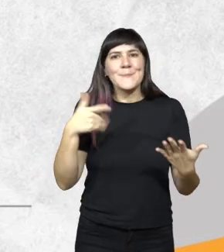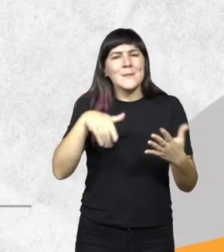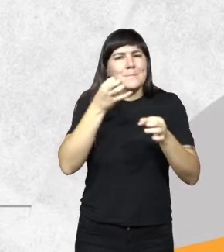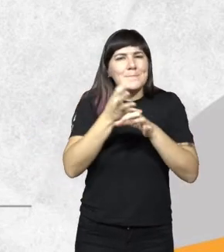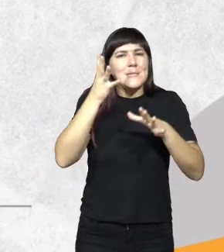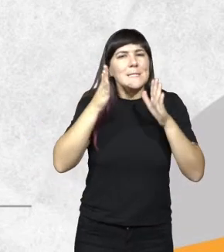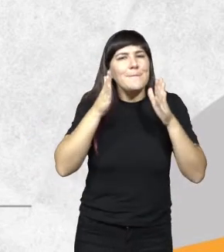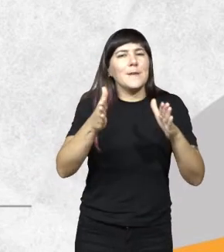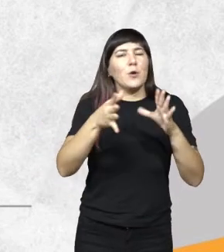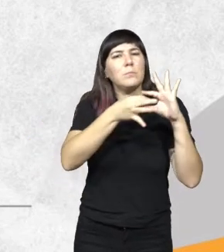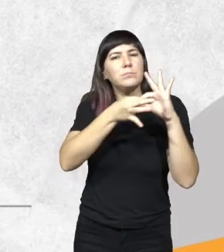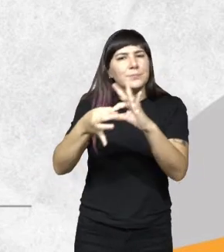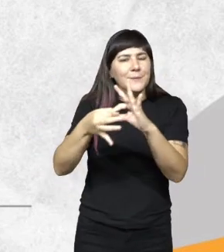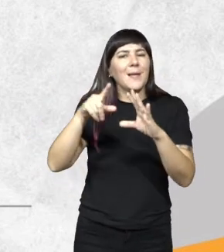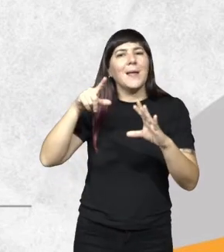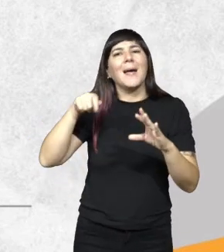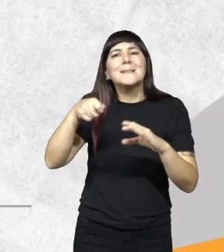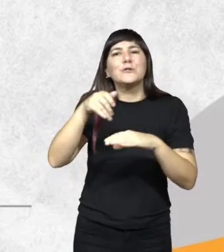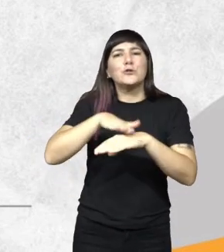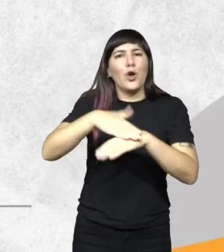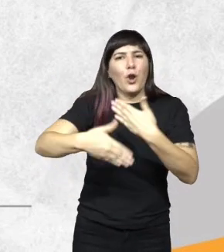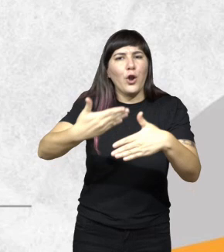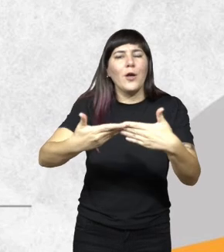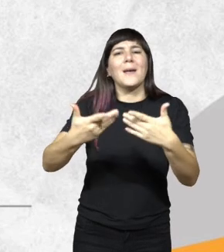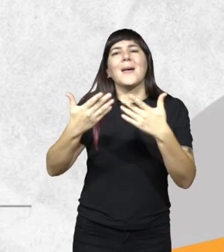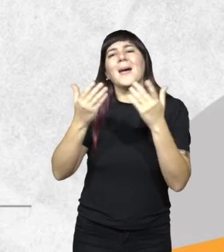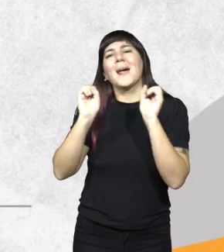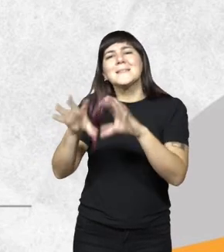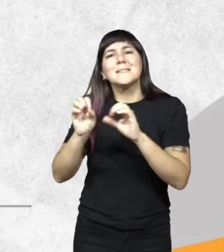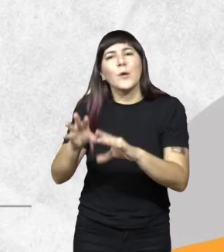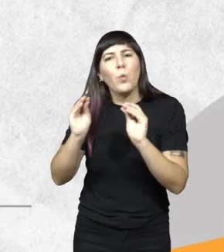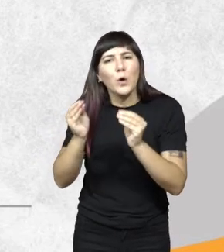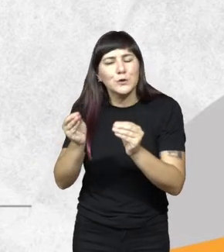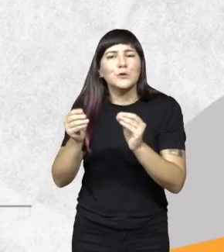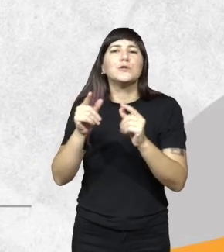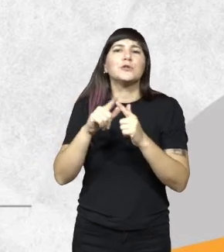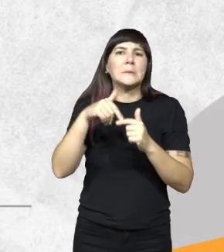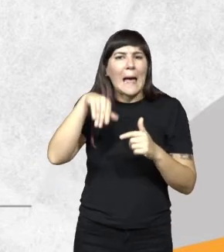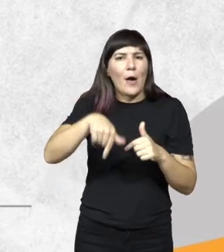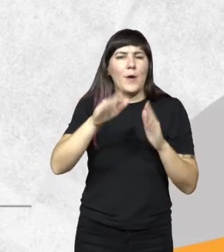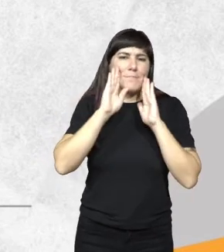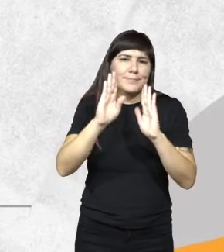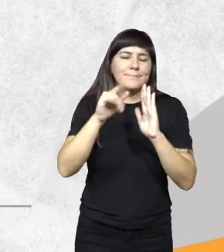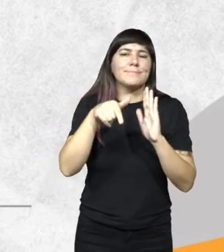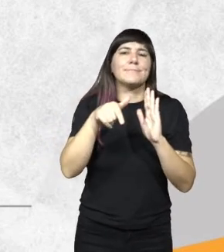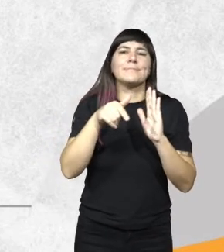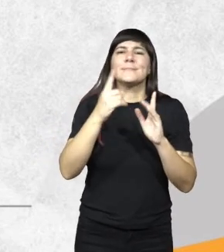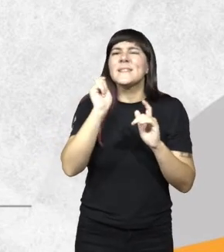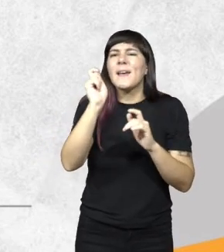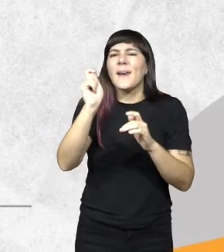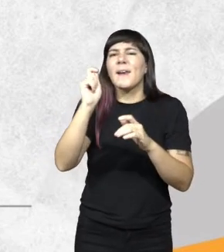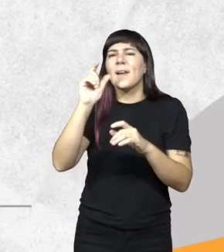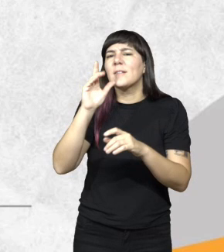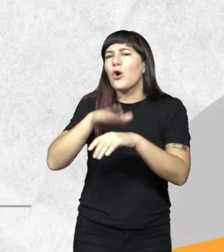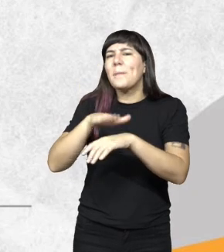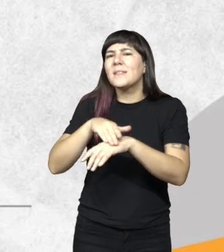Específicamente relacionado con la gestión de los residuos valorizables, en este caso que vamos a hablar de esto, el área de competencia es la Dirección General